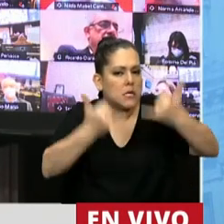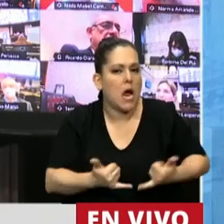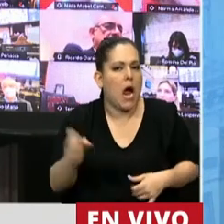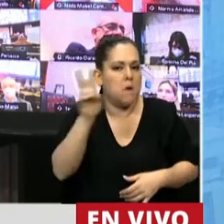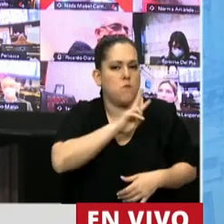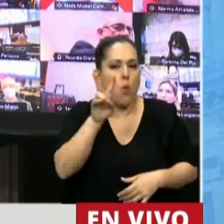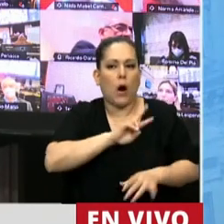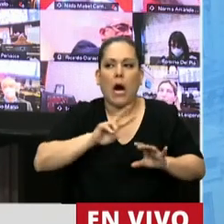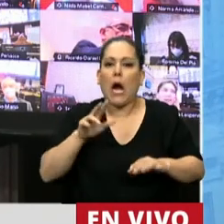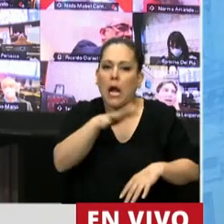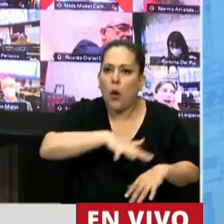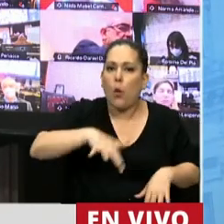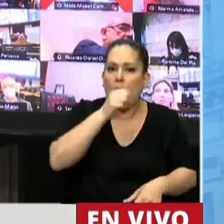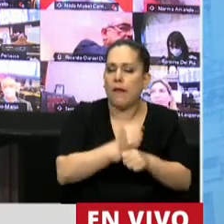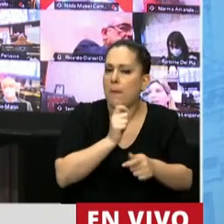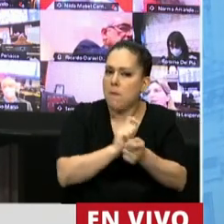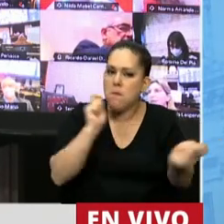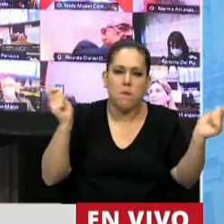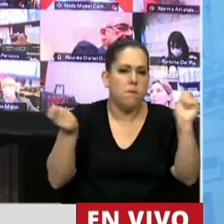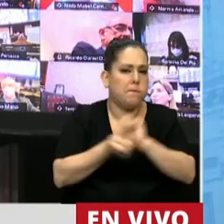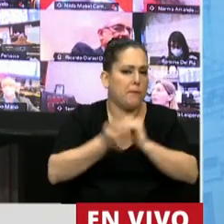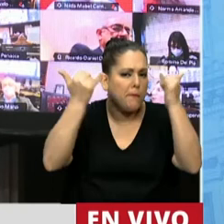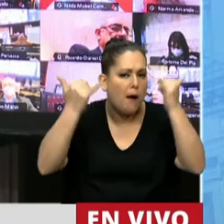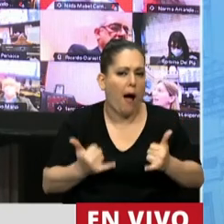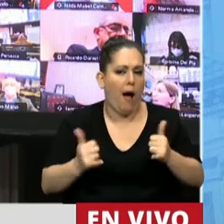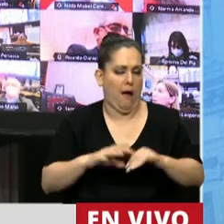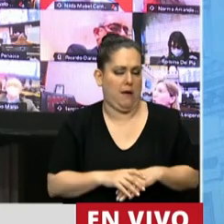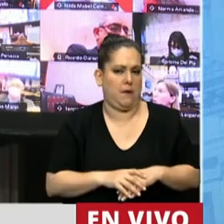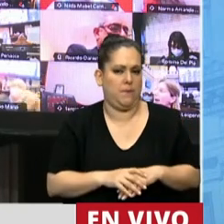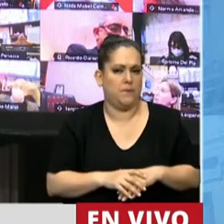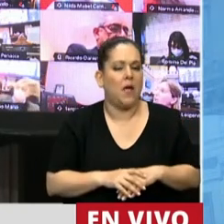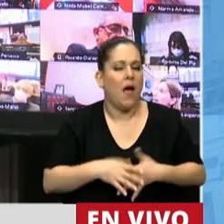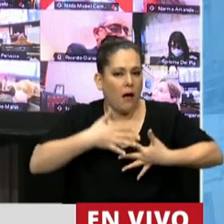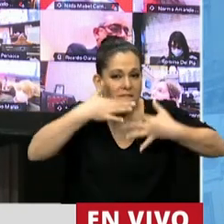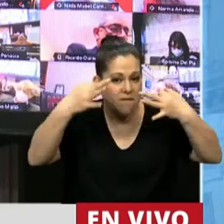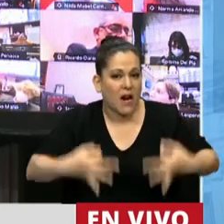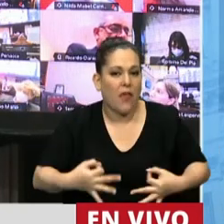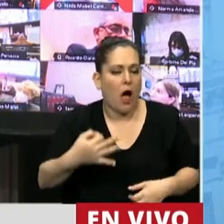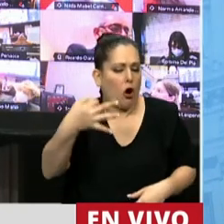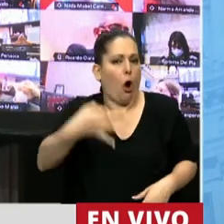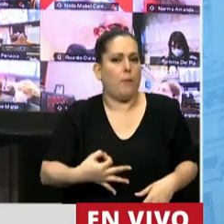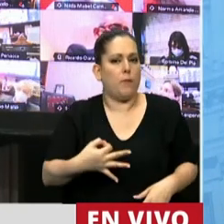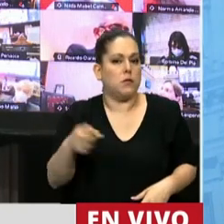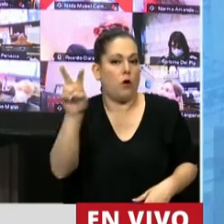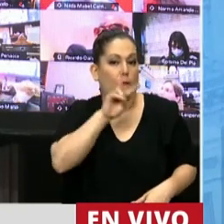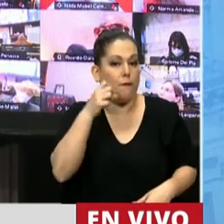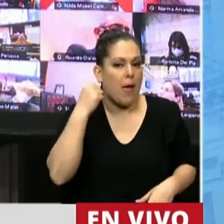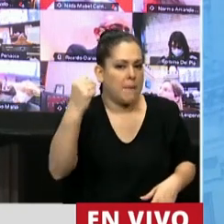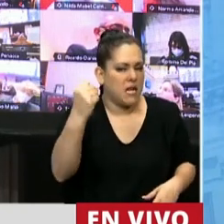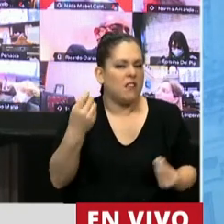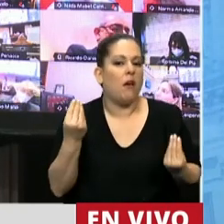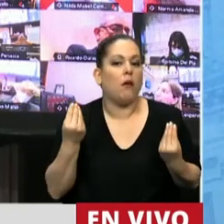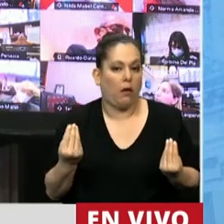el mundo del trabajo. Siempre digo que si tuviéramos que tener un gran compromiso feminista en la Argentina, yo pediría que ese